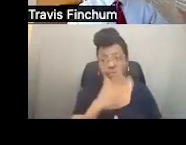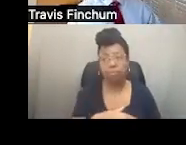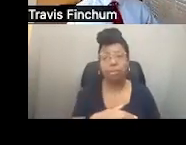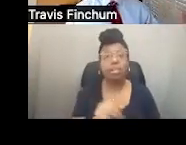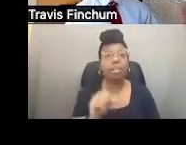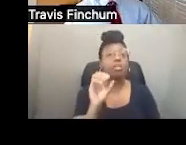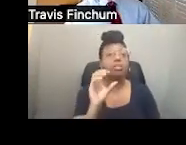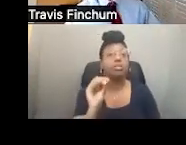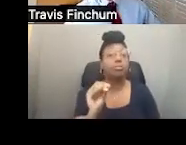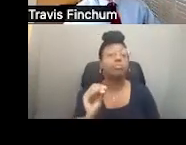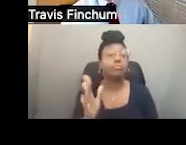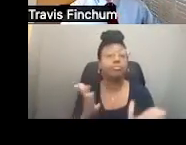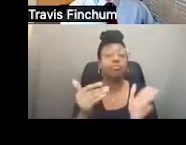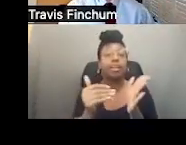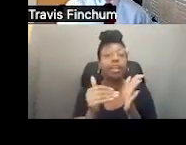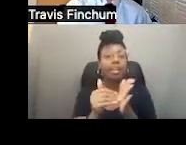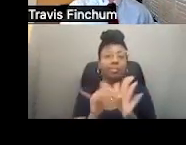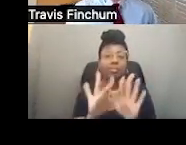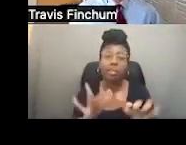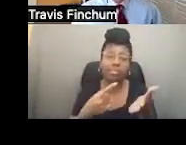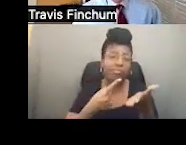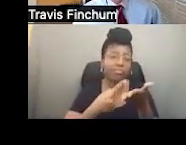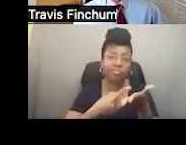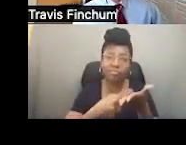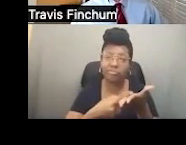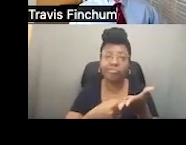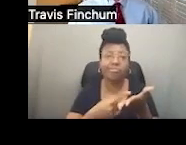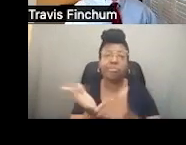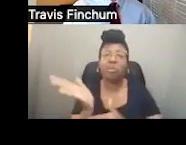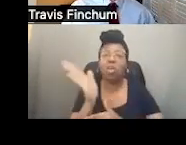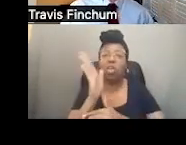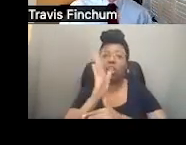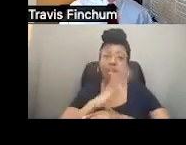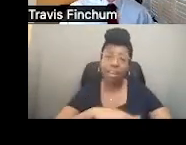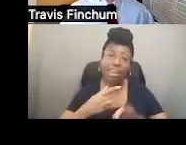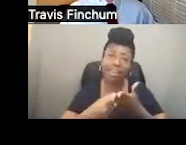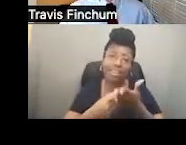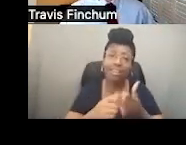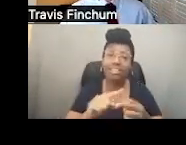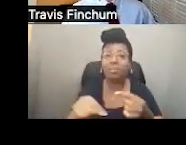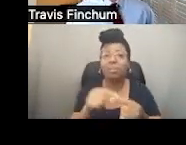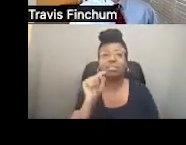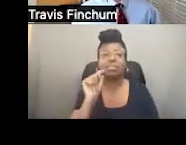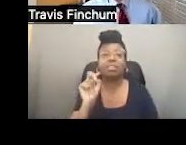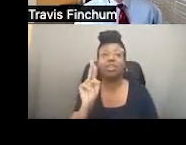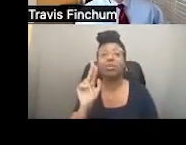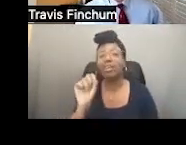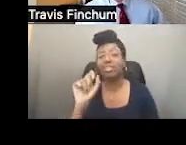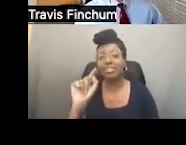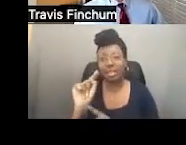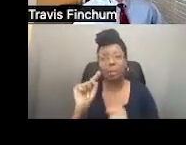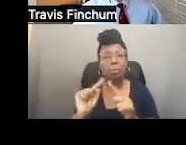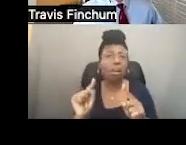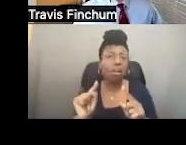Medicaid. Nuevamente, podemos hablar por mediodía hablando acerca de los fundamentos de los